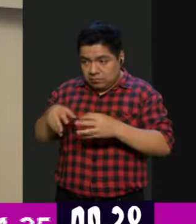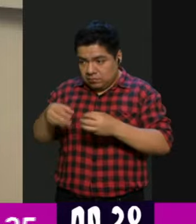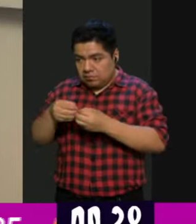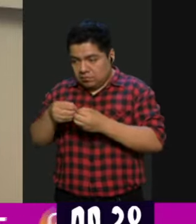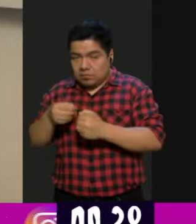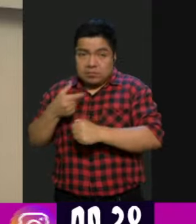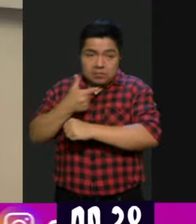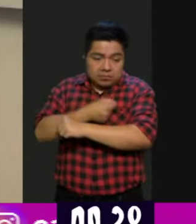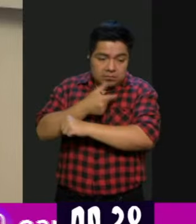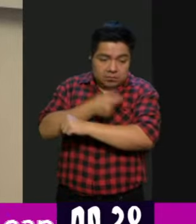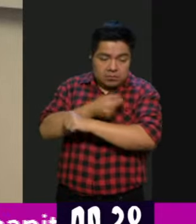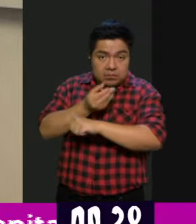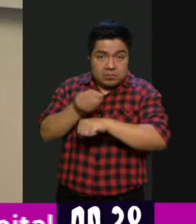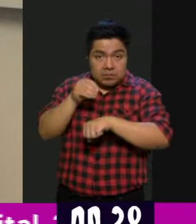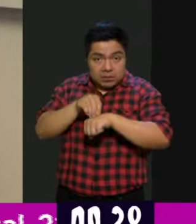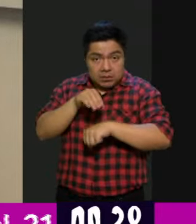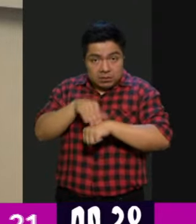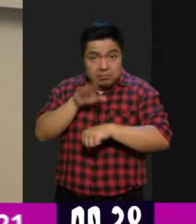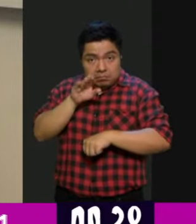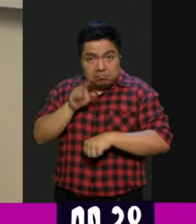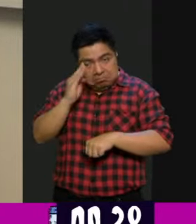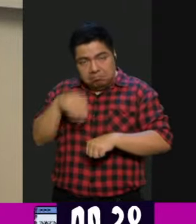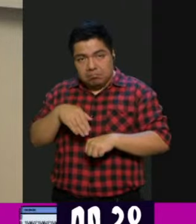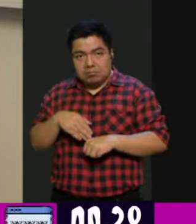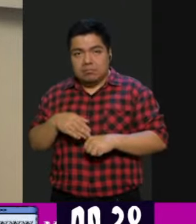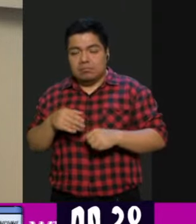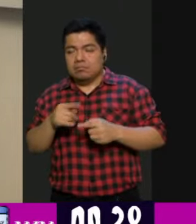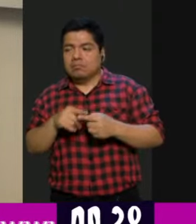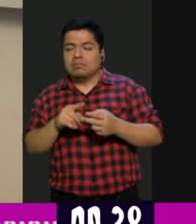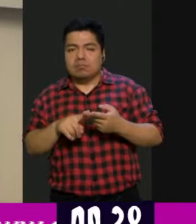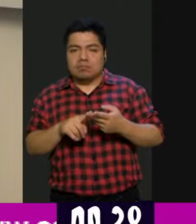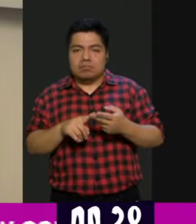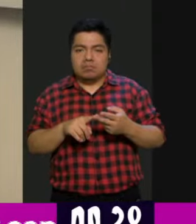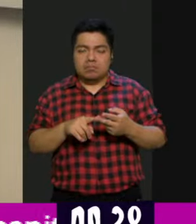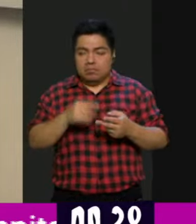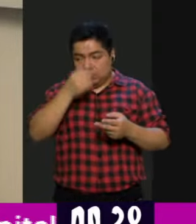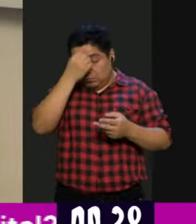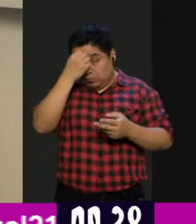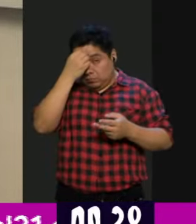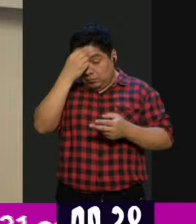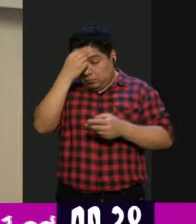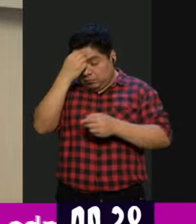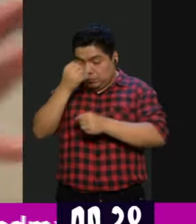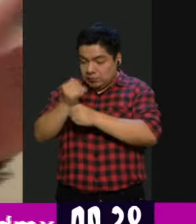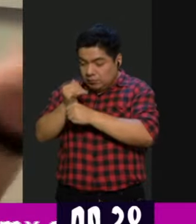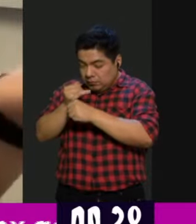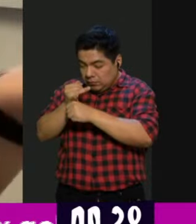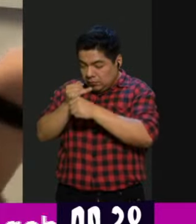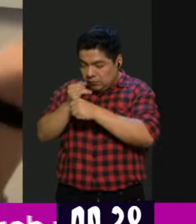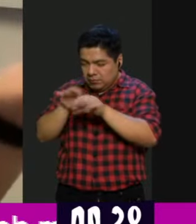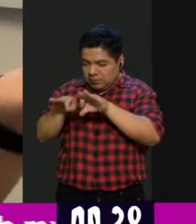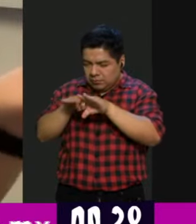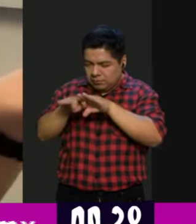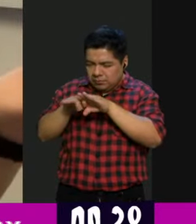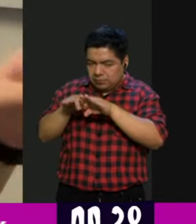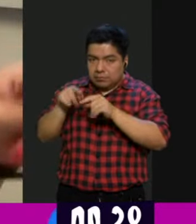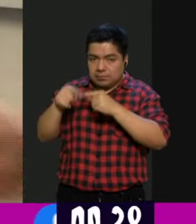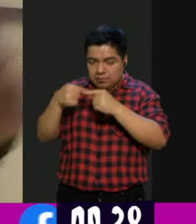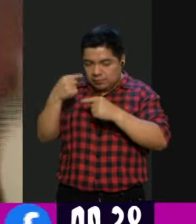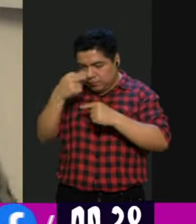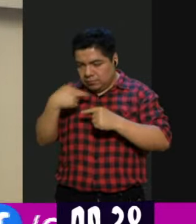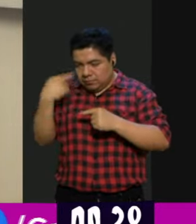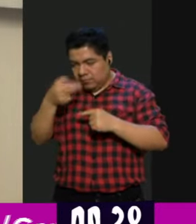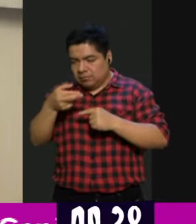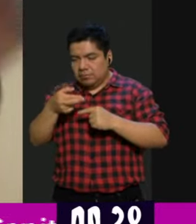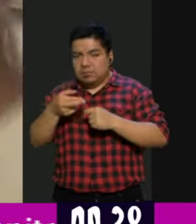vacunas. Y es que nos comentaban que, por ejemplo, cuando el investigador trabaja por su cuenta en su laboratorio y